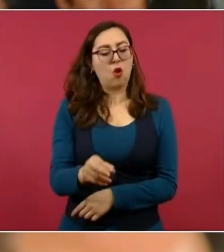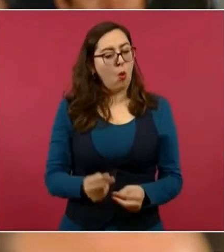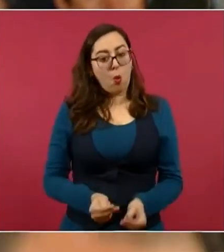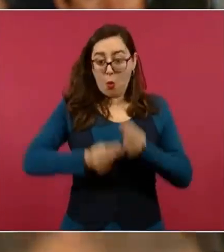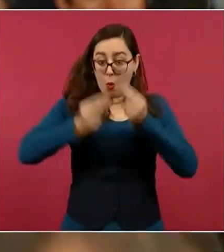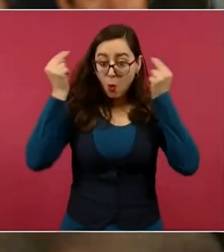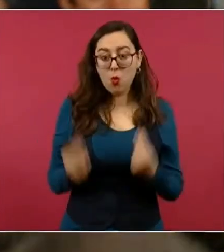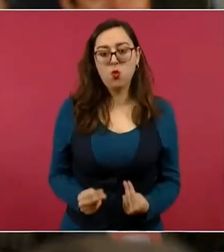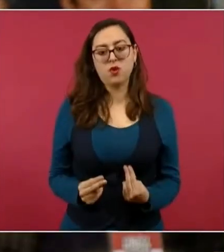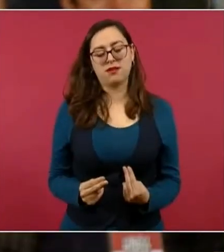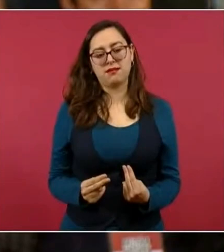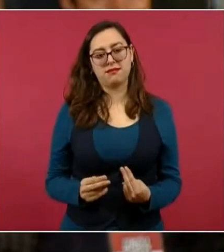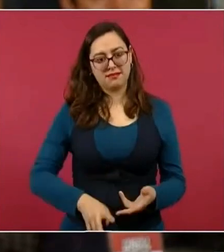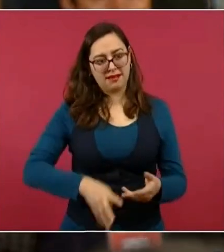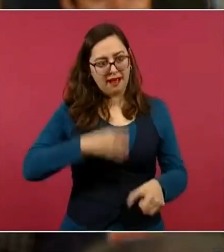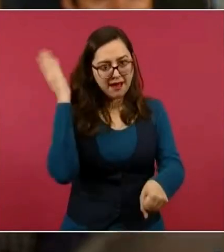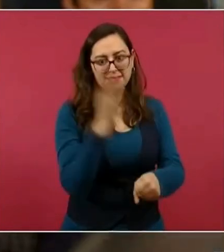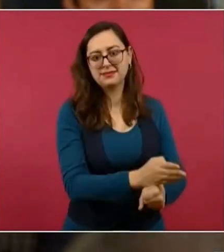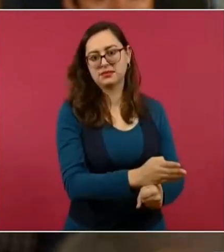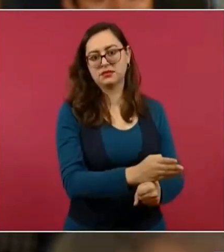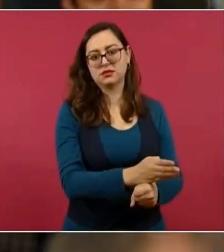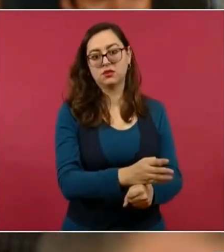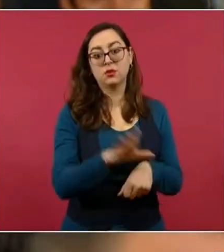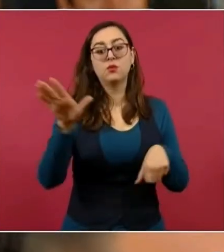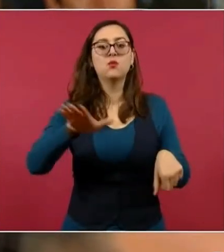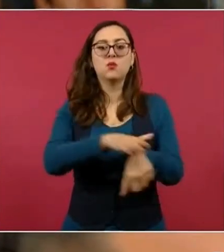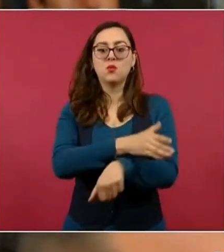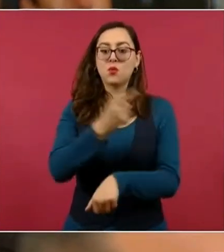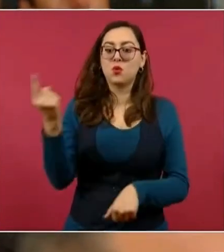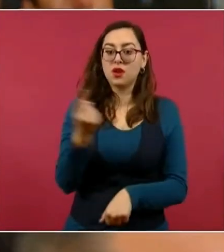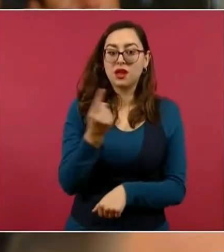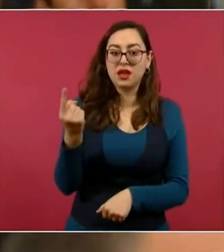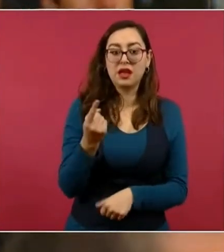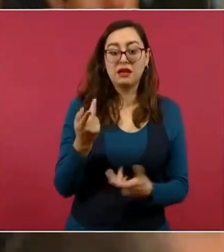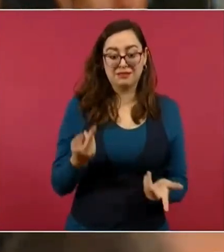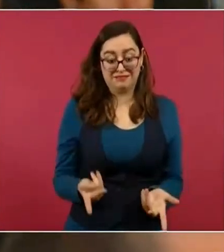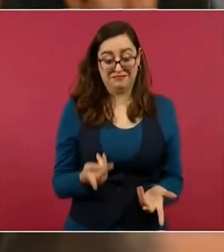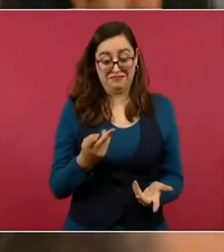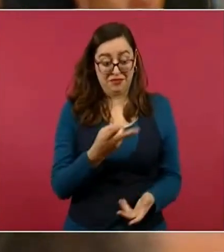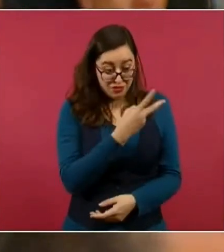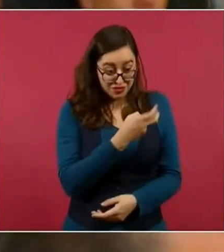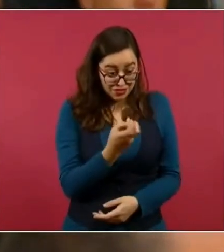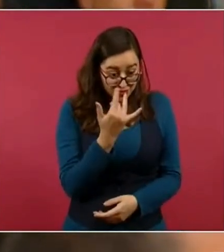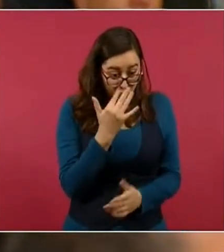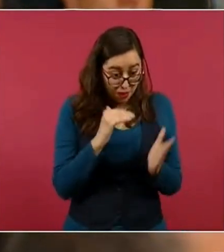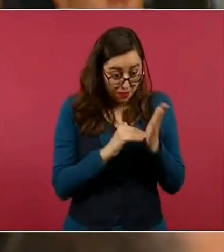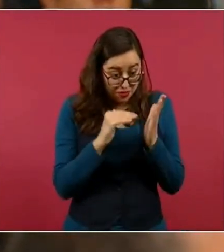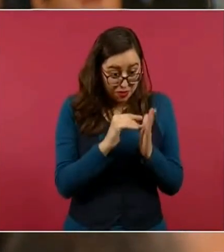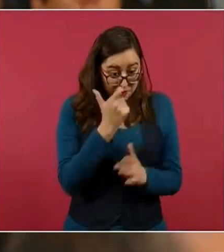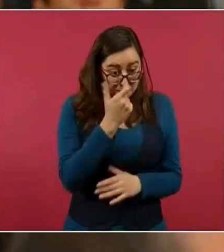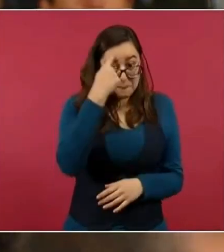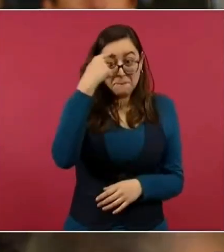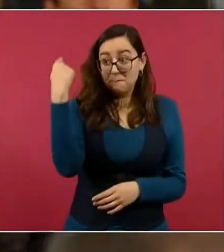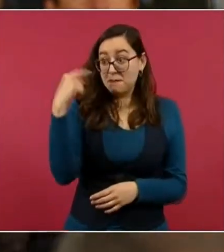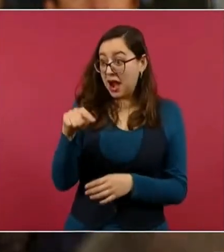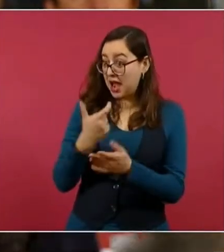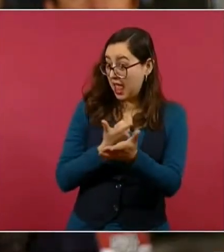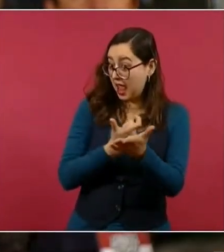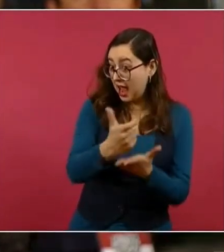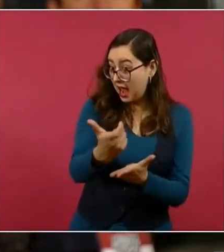justicia para esas familias, porque de esos 250 millones de pesos que supuestamente se pedían